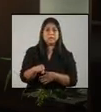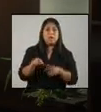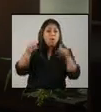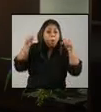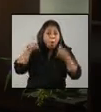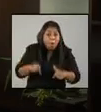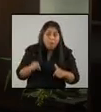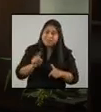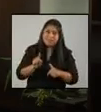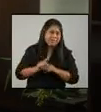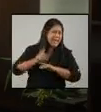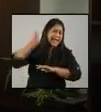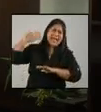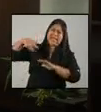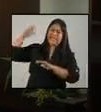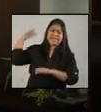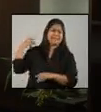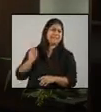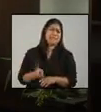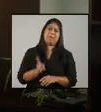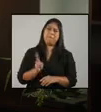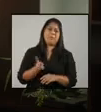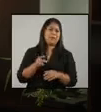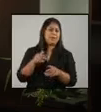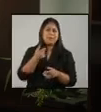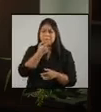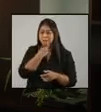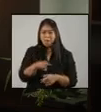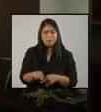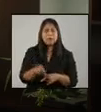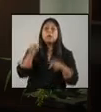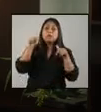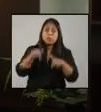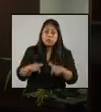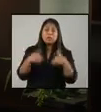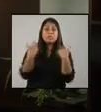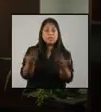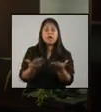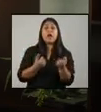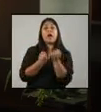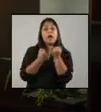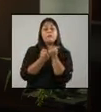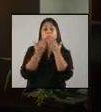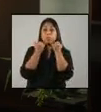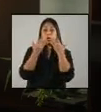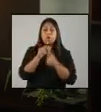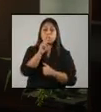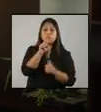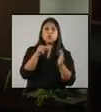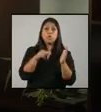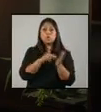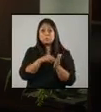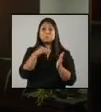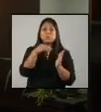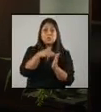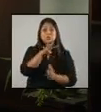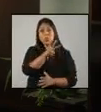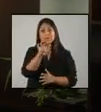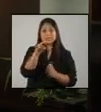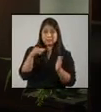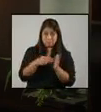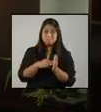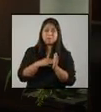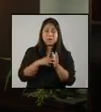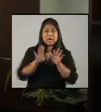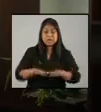Por eso, le estamos dando apoyo en alimentos a más de 2.400.000 niños inscritos en